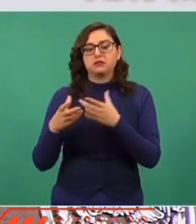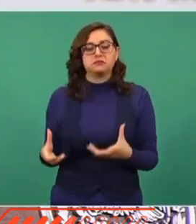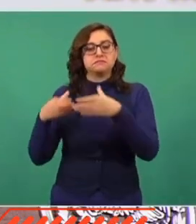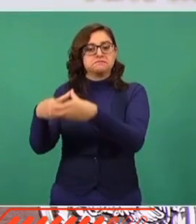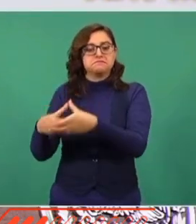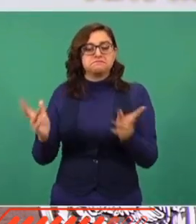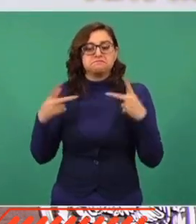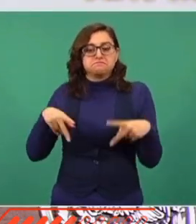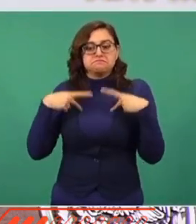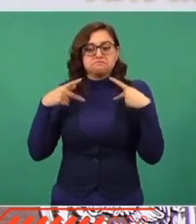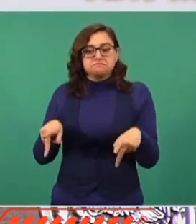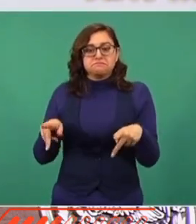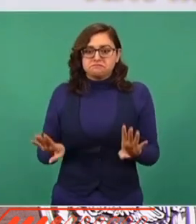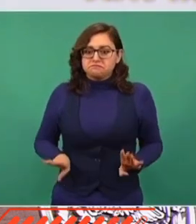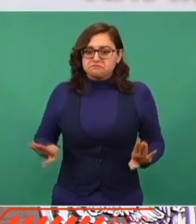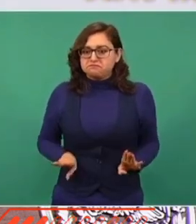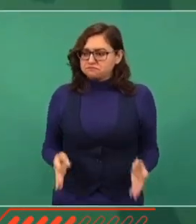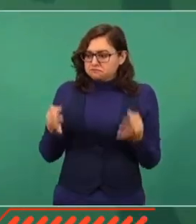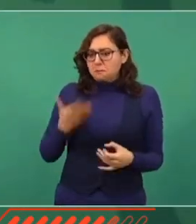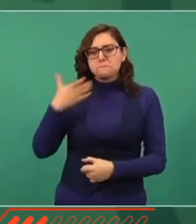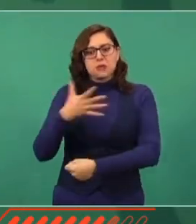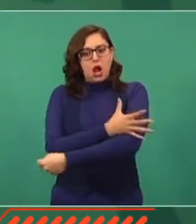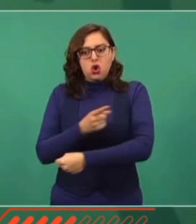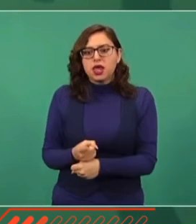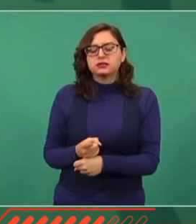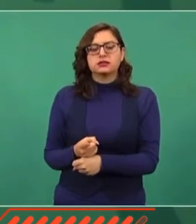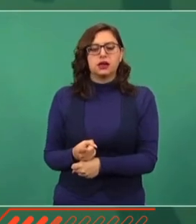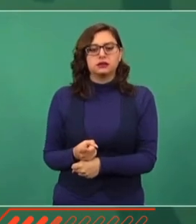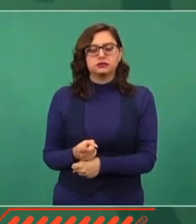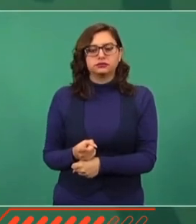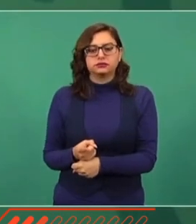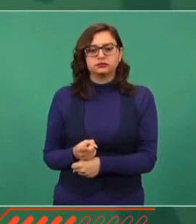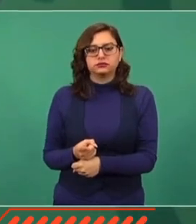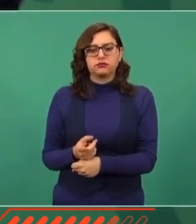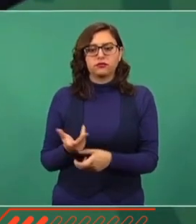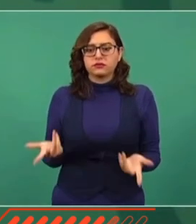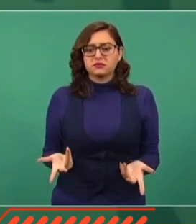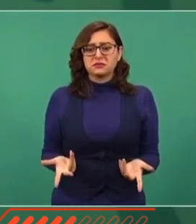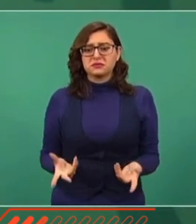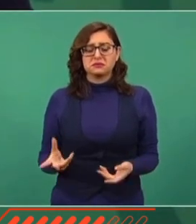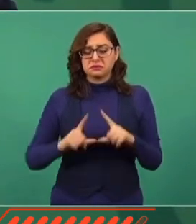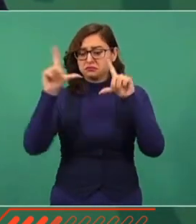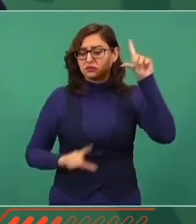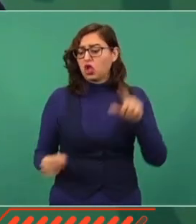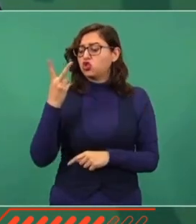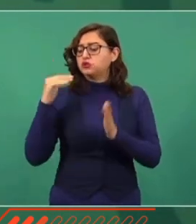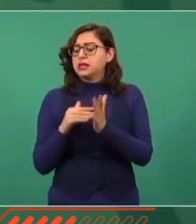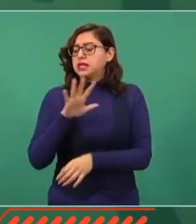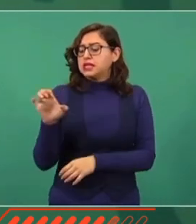personas de inobjetable honestidad son dos mil quinientos comités